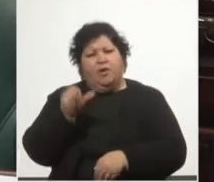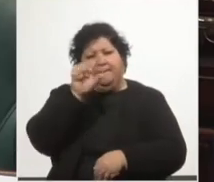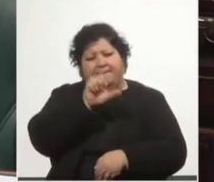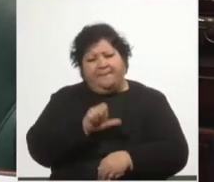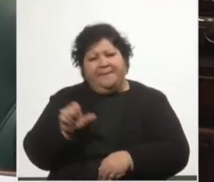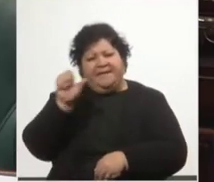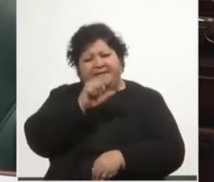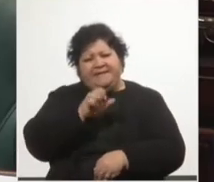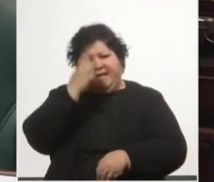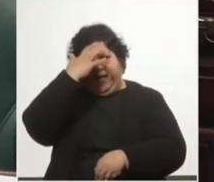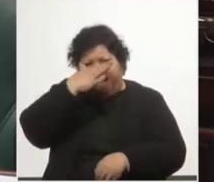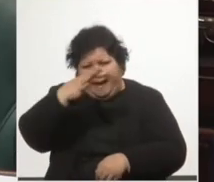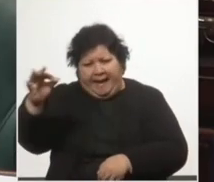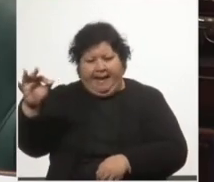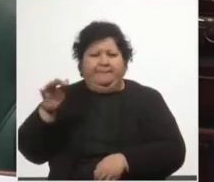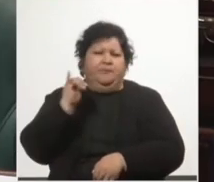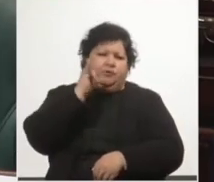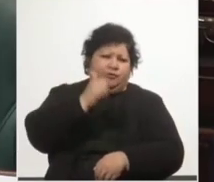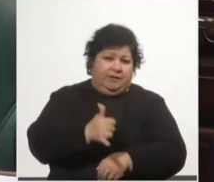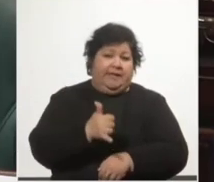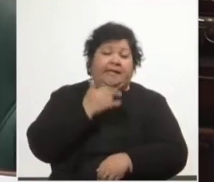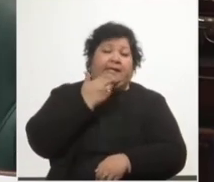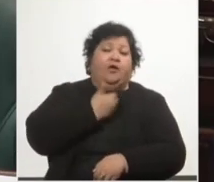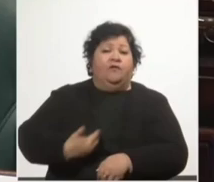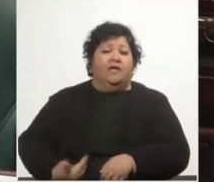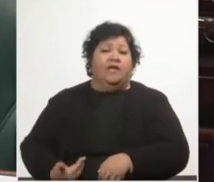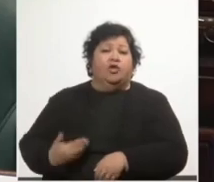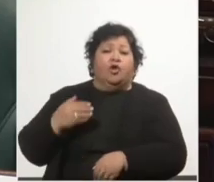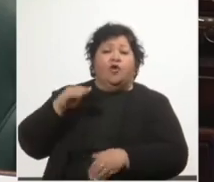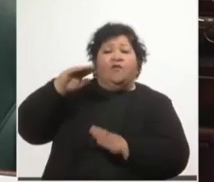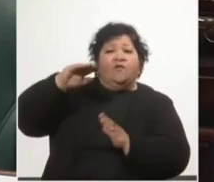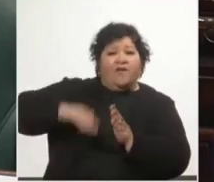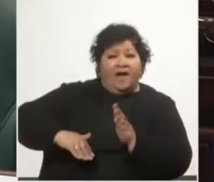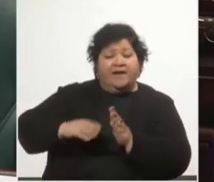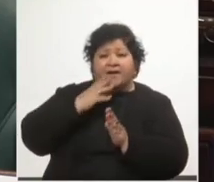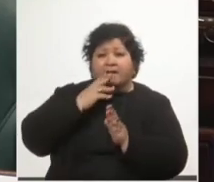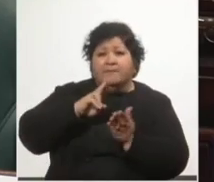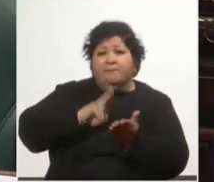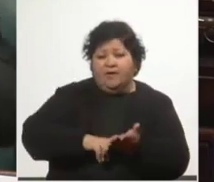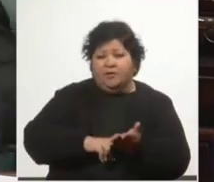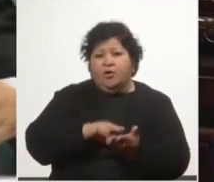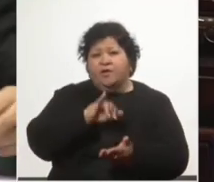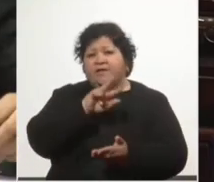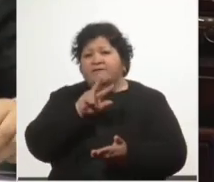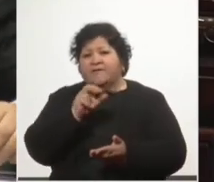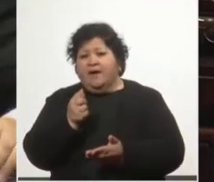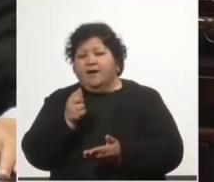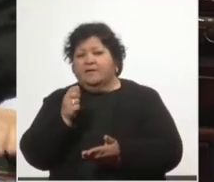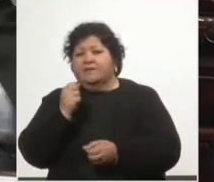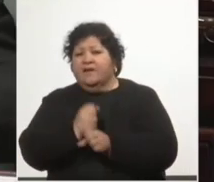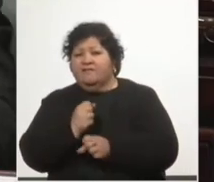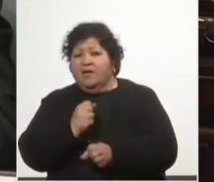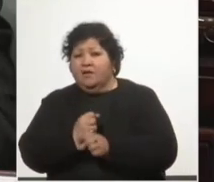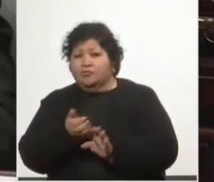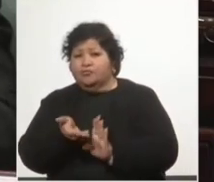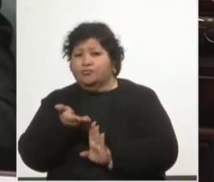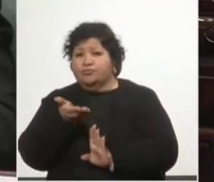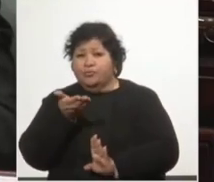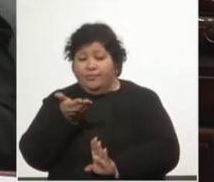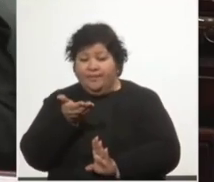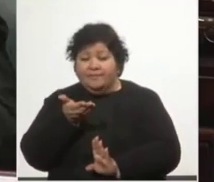gestos bajándole impuestos mientras sube el IVA, el IRPF al trabajo y el IAS en momentos de crisis.